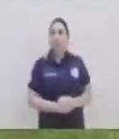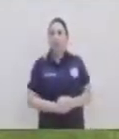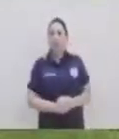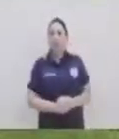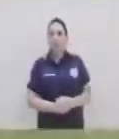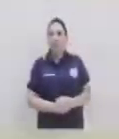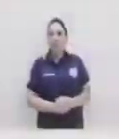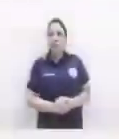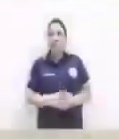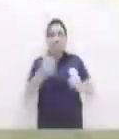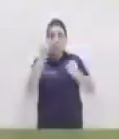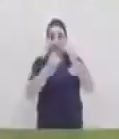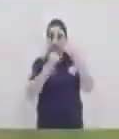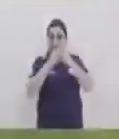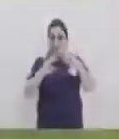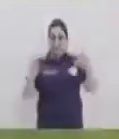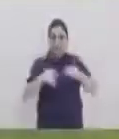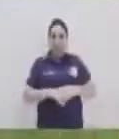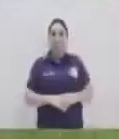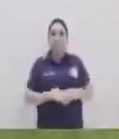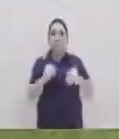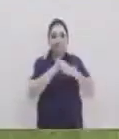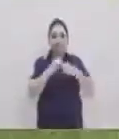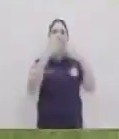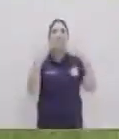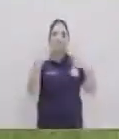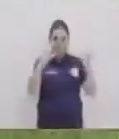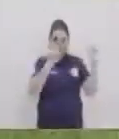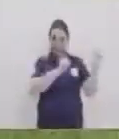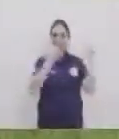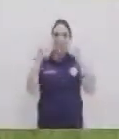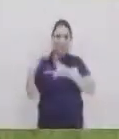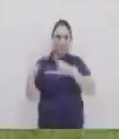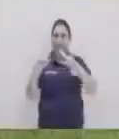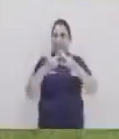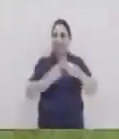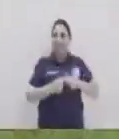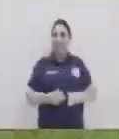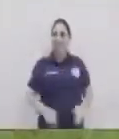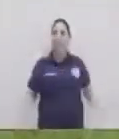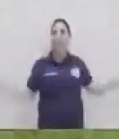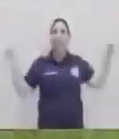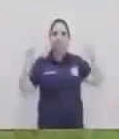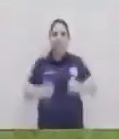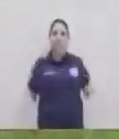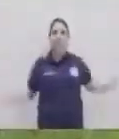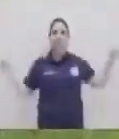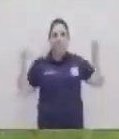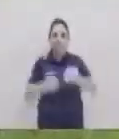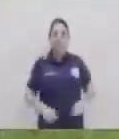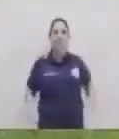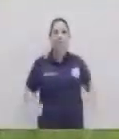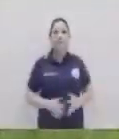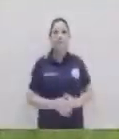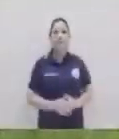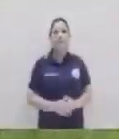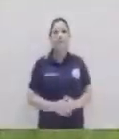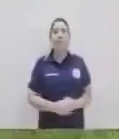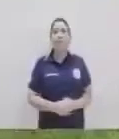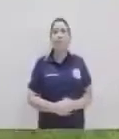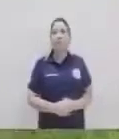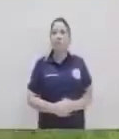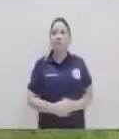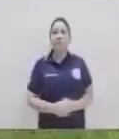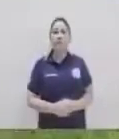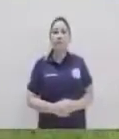en movimiento cuando terminamos estos empiezo con rotación de tren superior